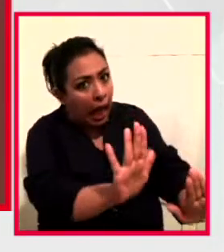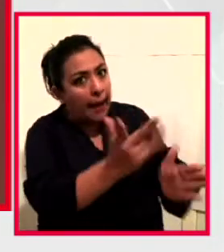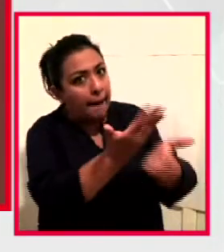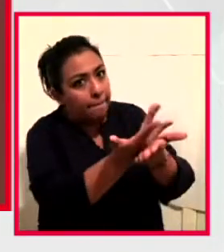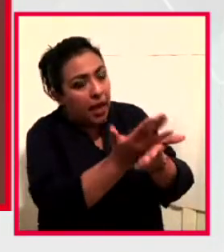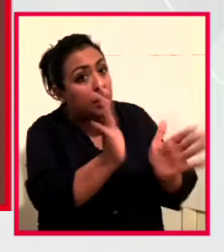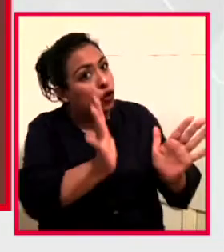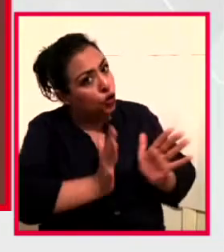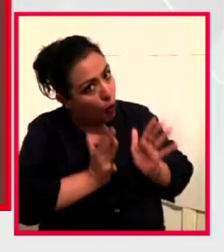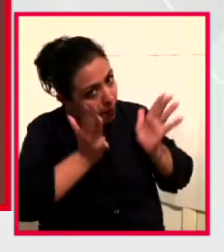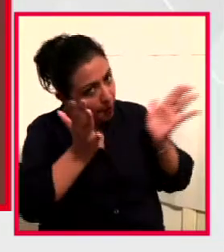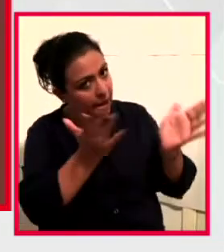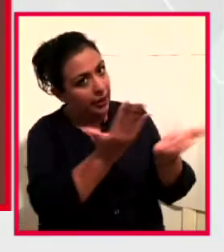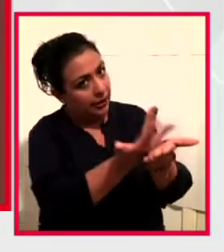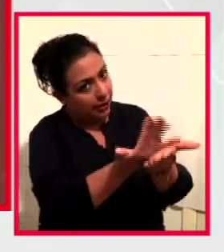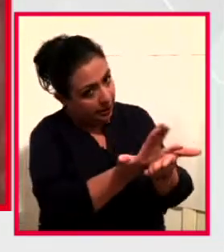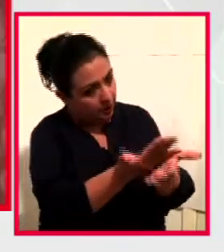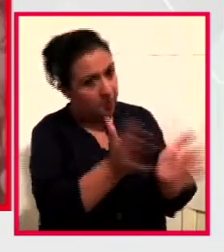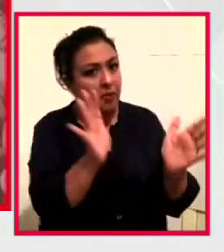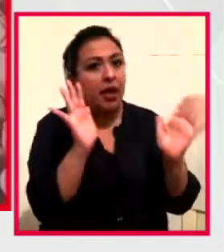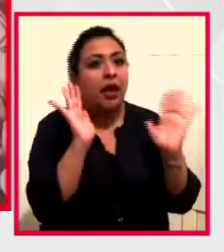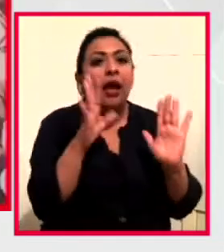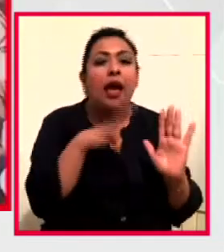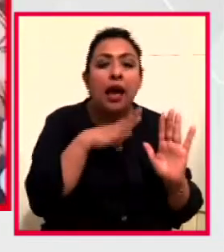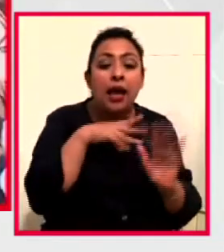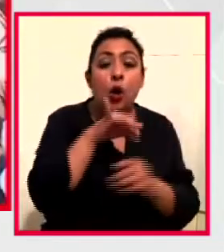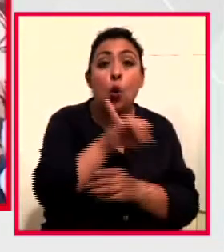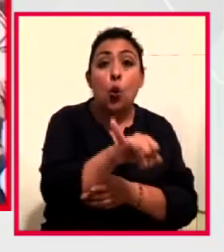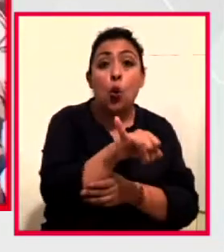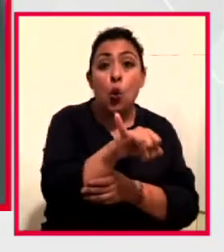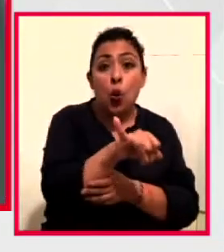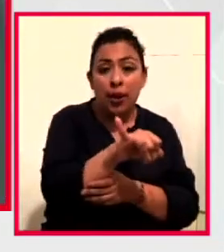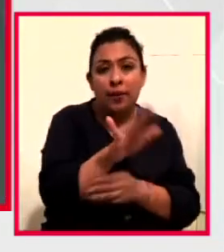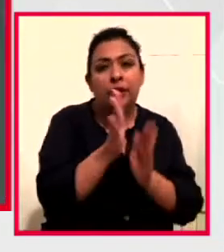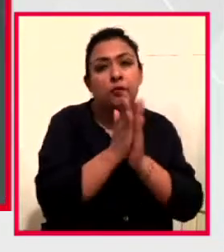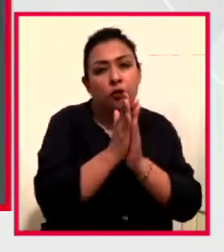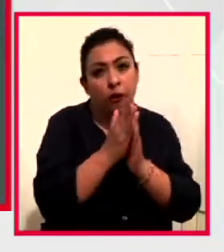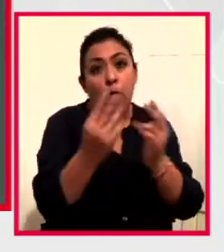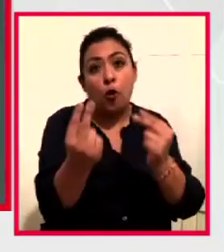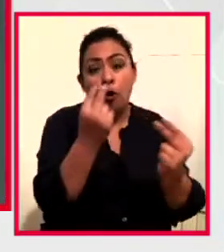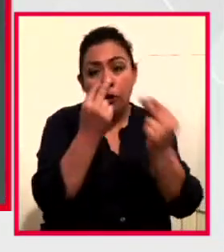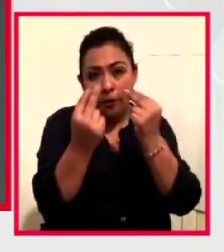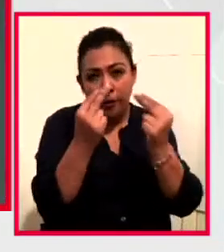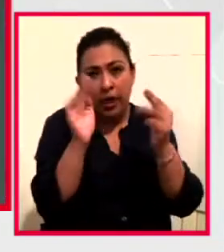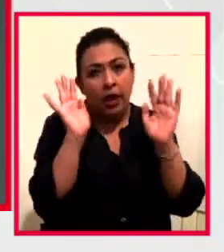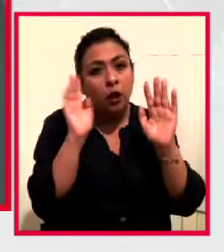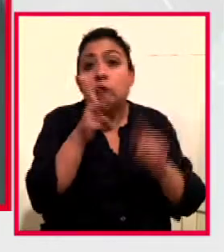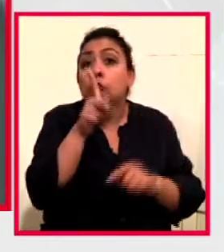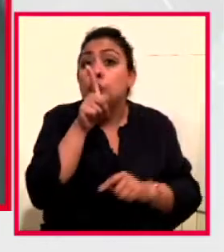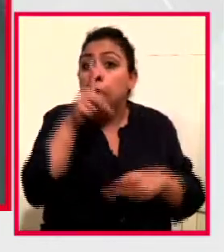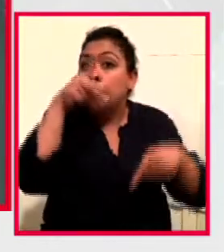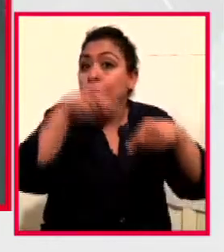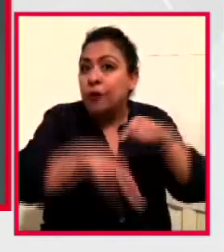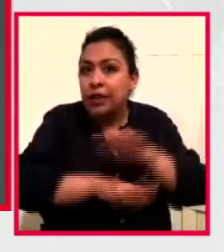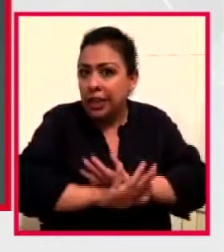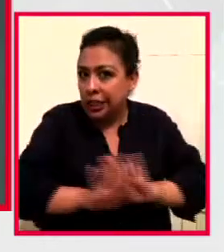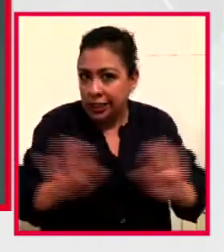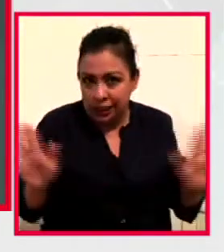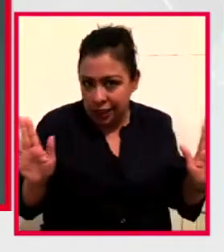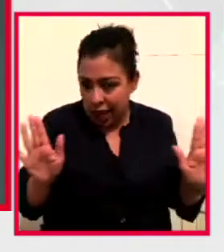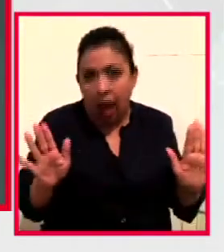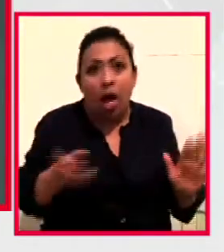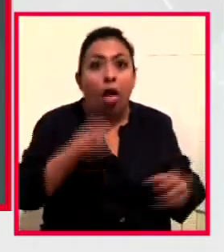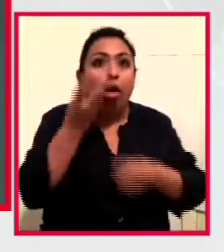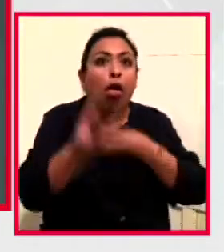como un evento educativo este jueves. Así que no se lo pierdan, ya que no diga más. Sin spoilers, sin